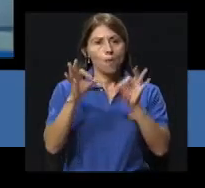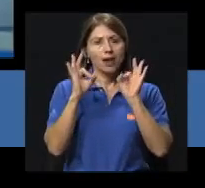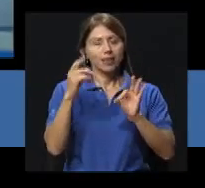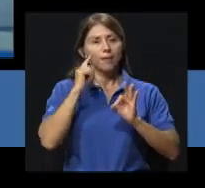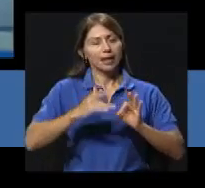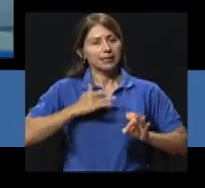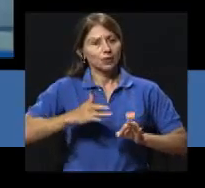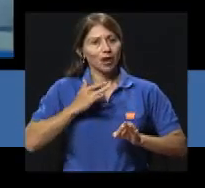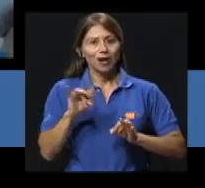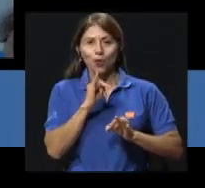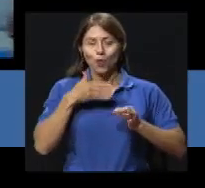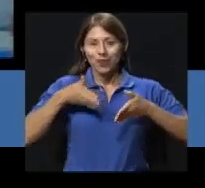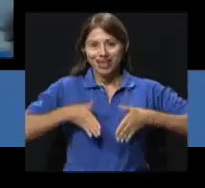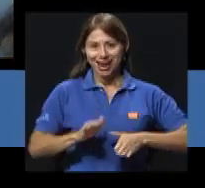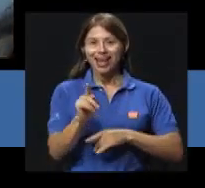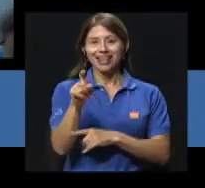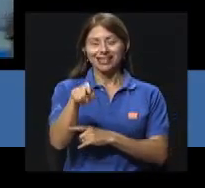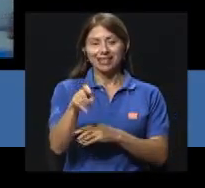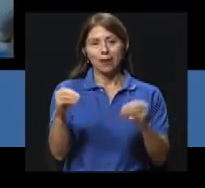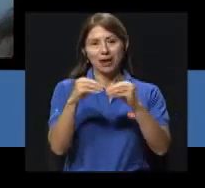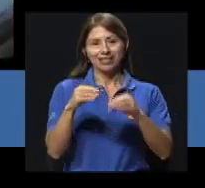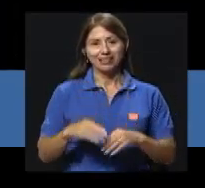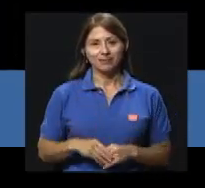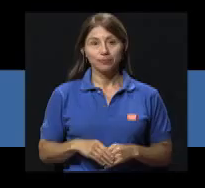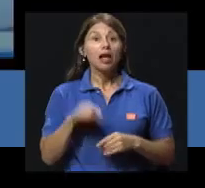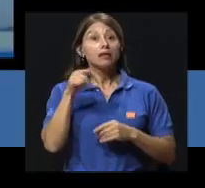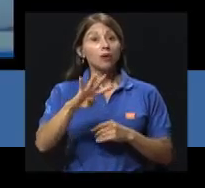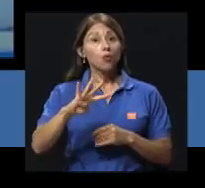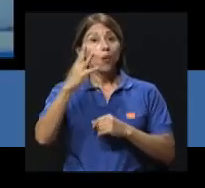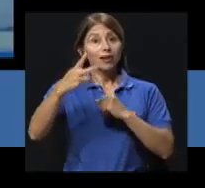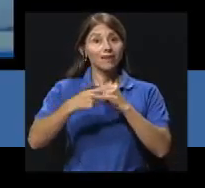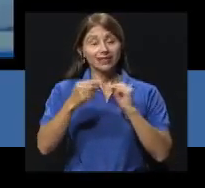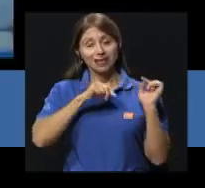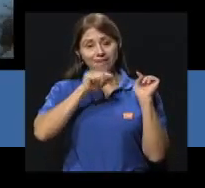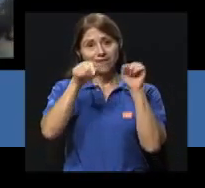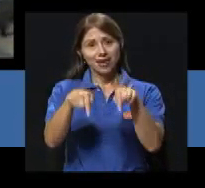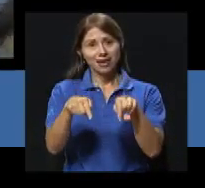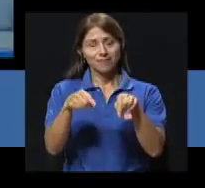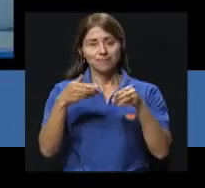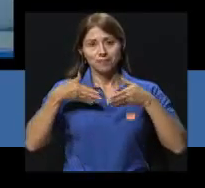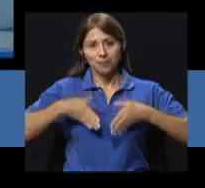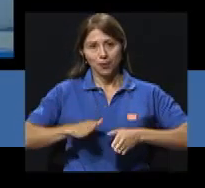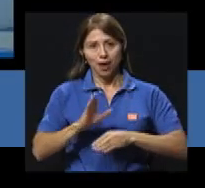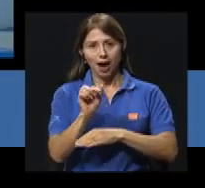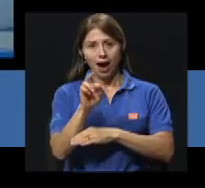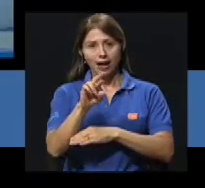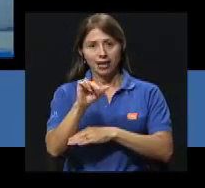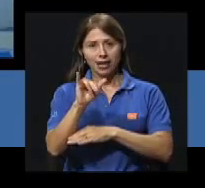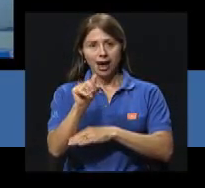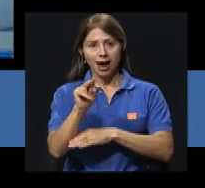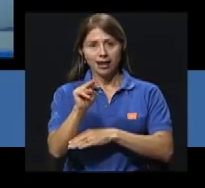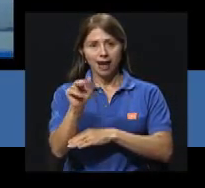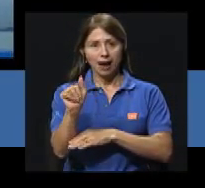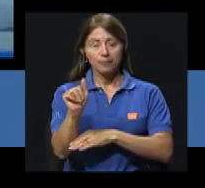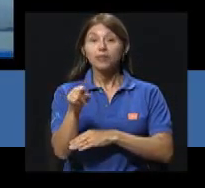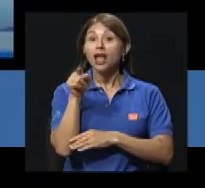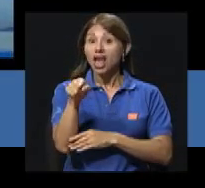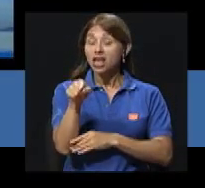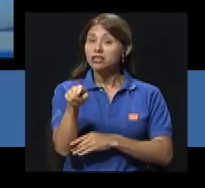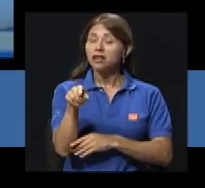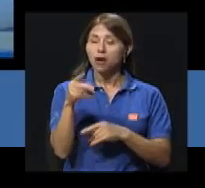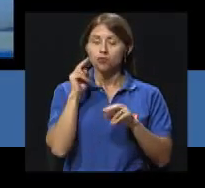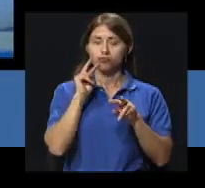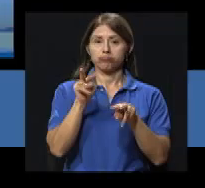parte sensorial Como en el caso De mi hija Que es lo que ella Necesita más Bueno Esta es la cuarta Sesión que recibe Dariana Y ella